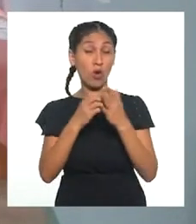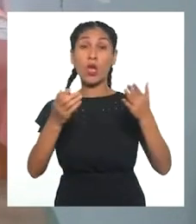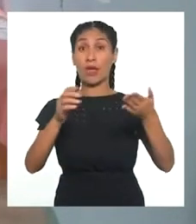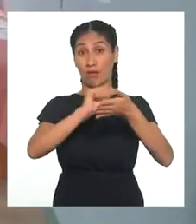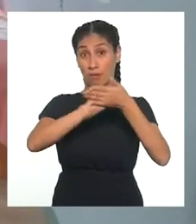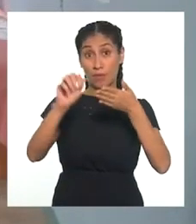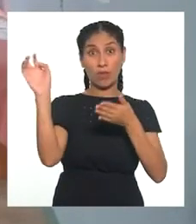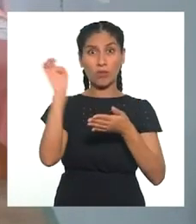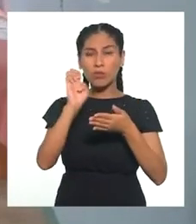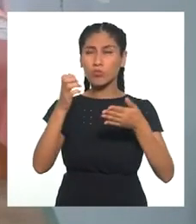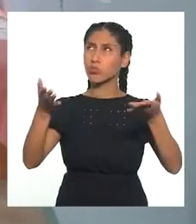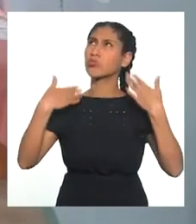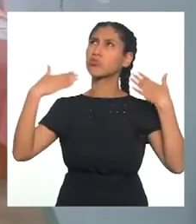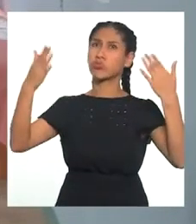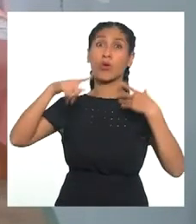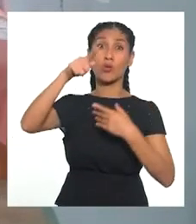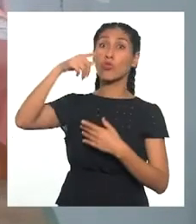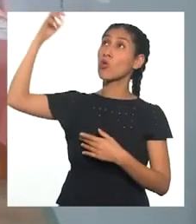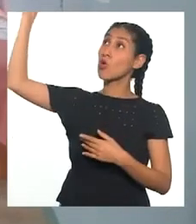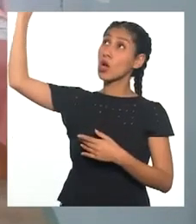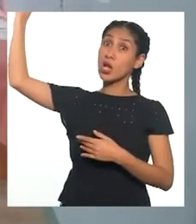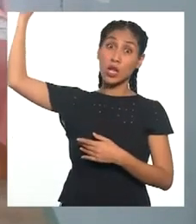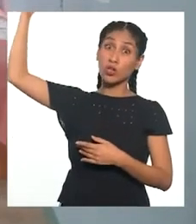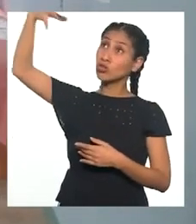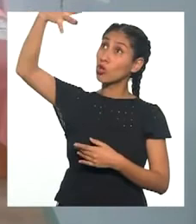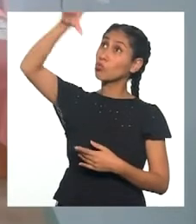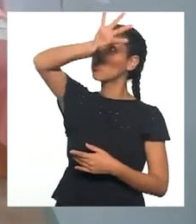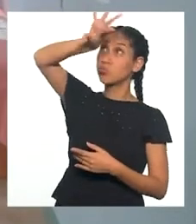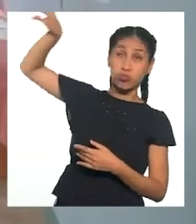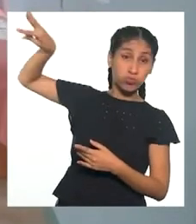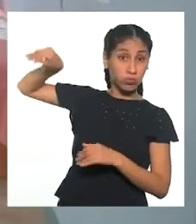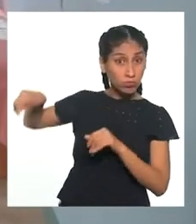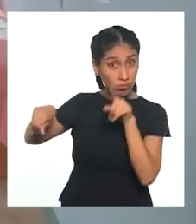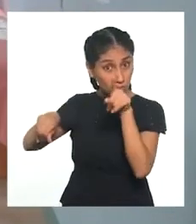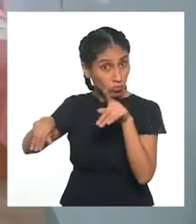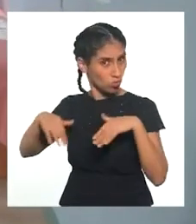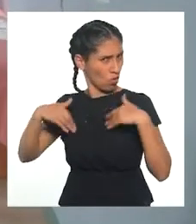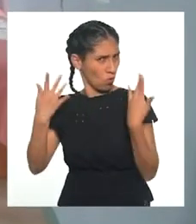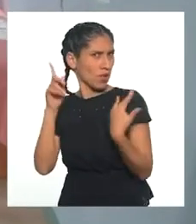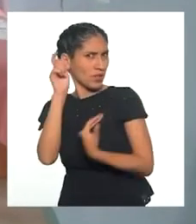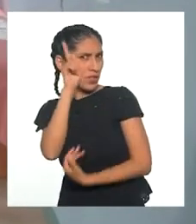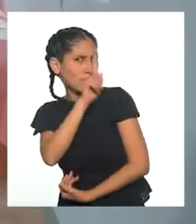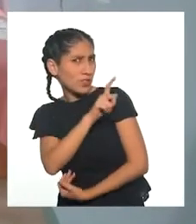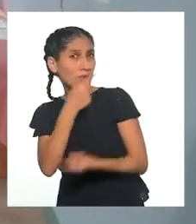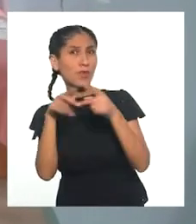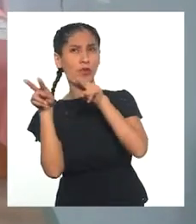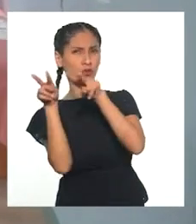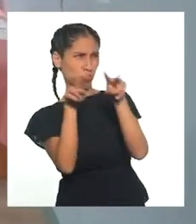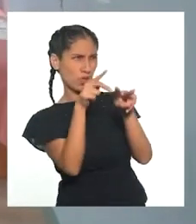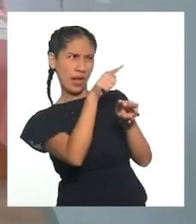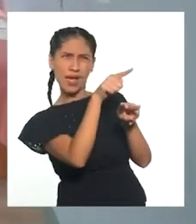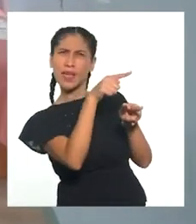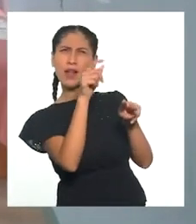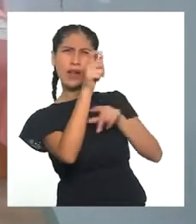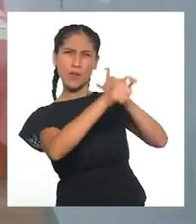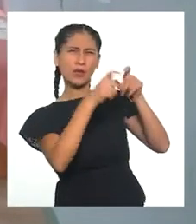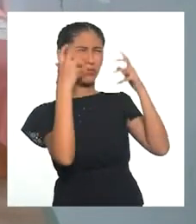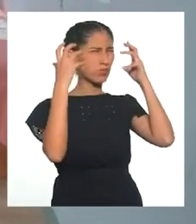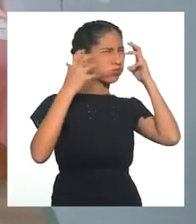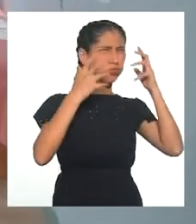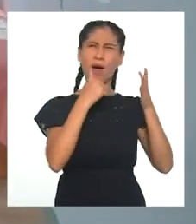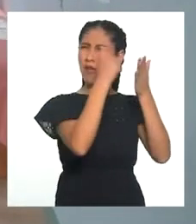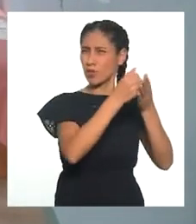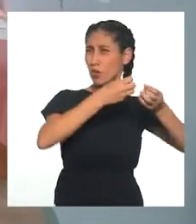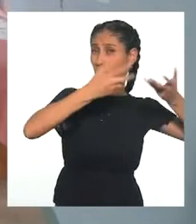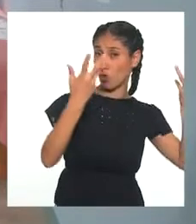difícil. Quizás deberías comenzar viendo a cuál de las necesidades de las personas puedes ofrecerle una solución. Y reducir la temperatura